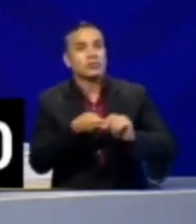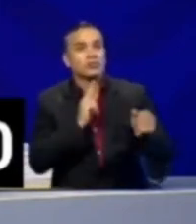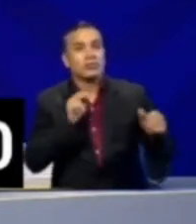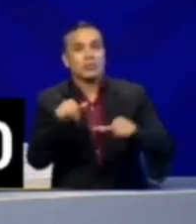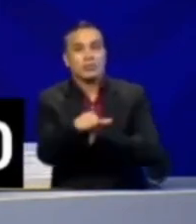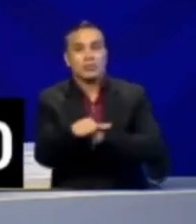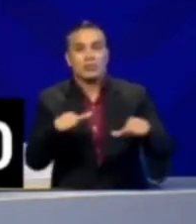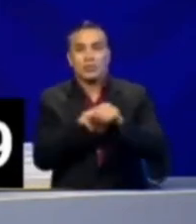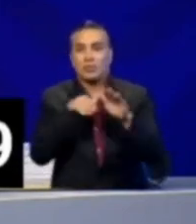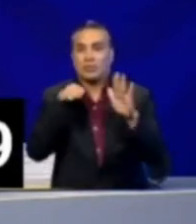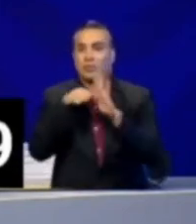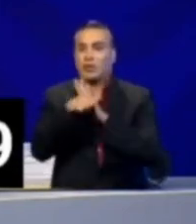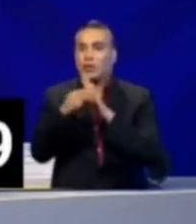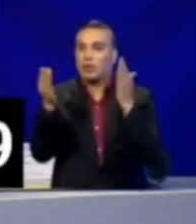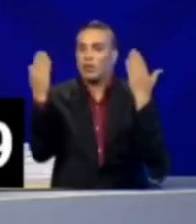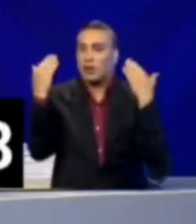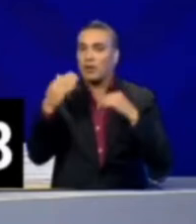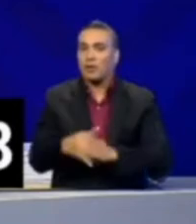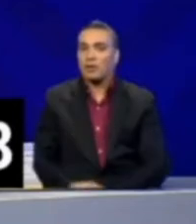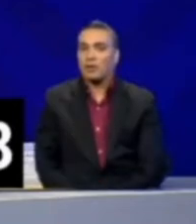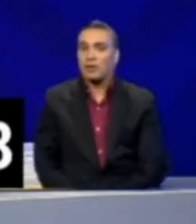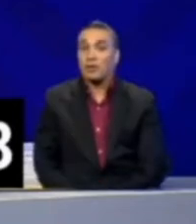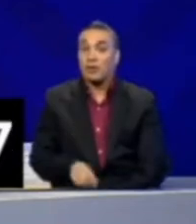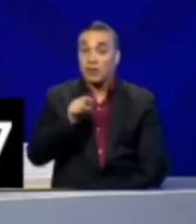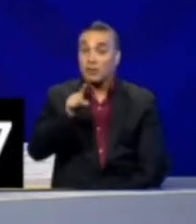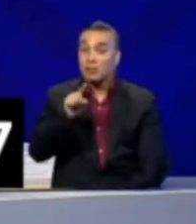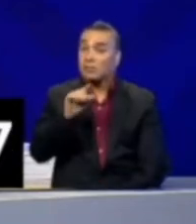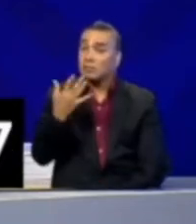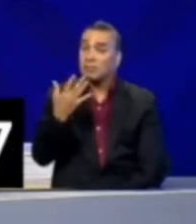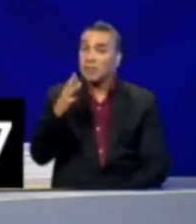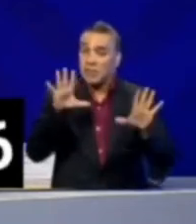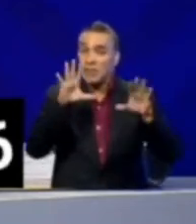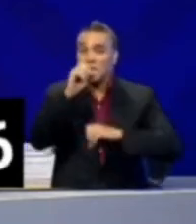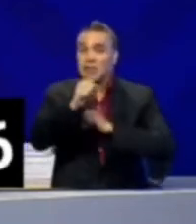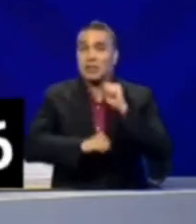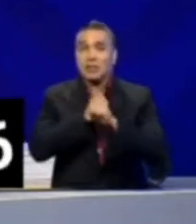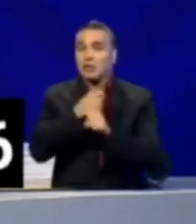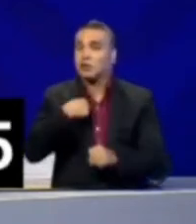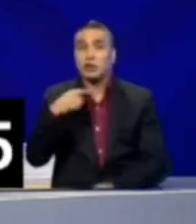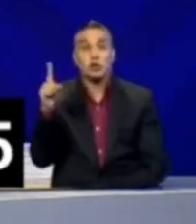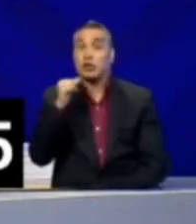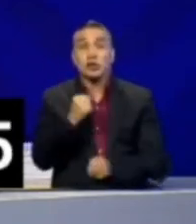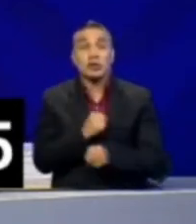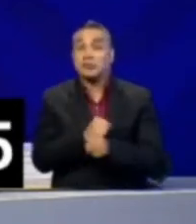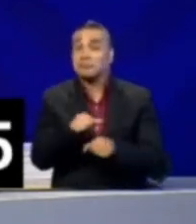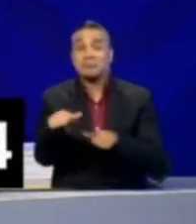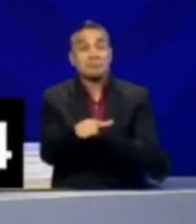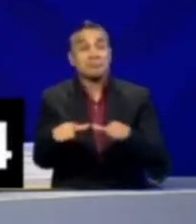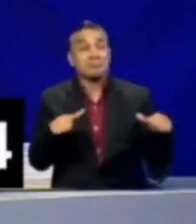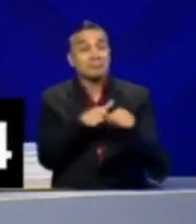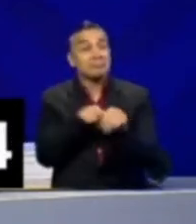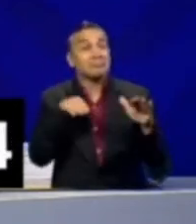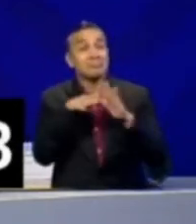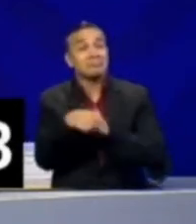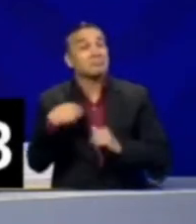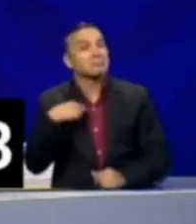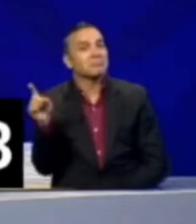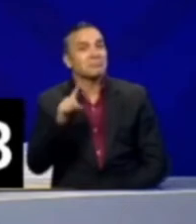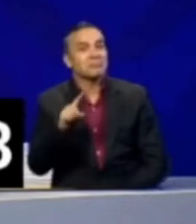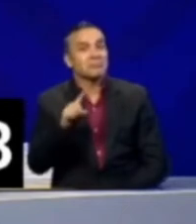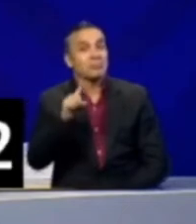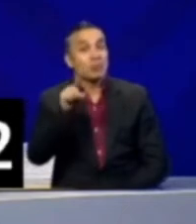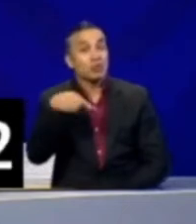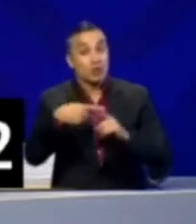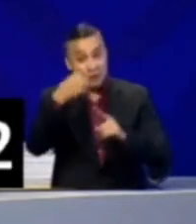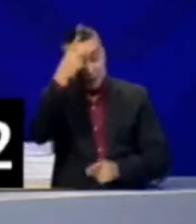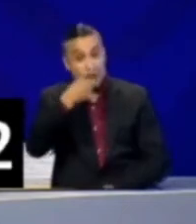administración del Banco de Guayaquil. Desde hace ya una década que no estoy, no soy un administrador bancario. Y el día